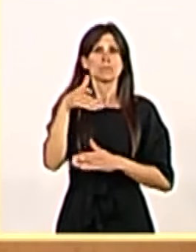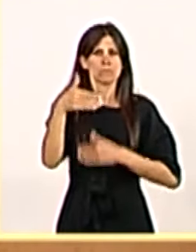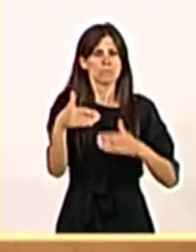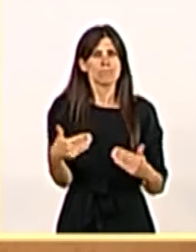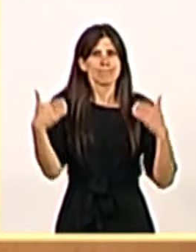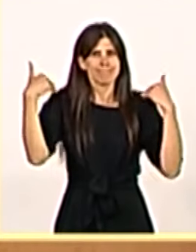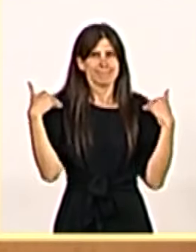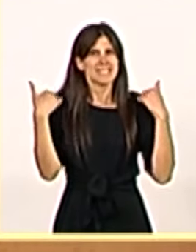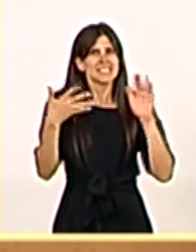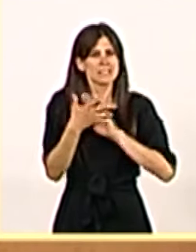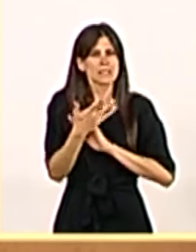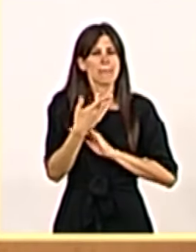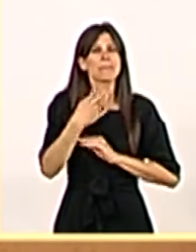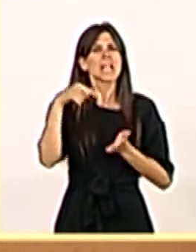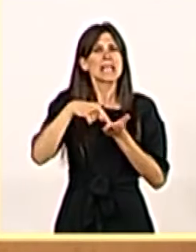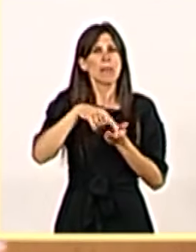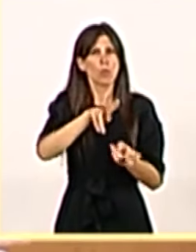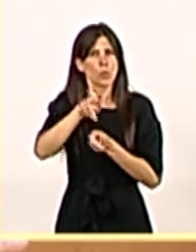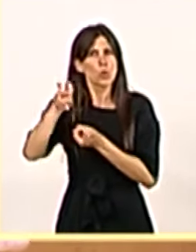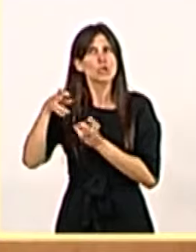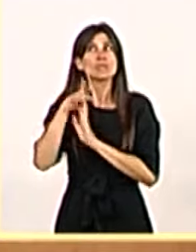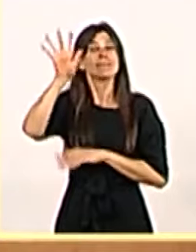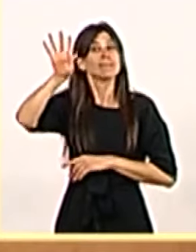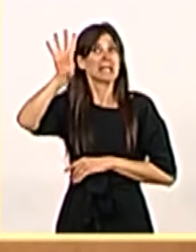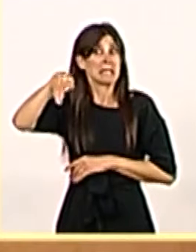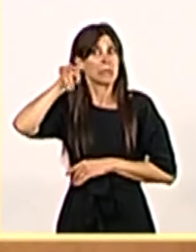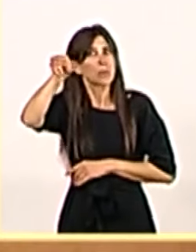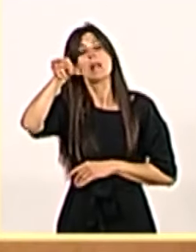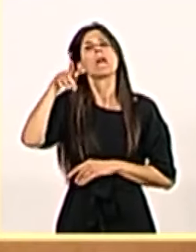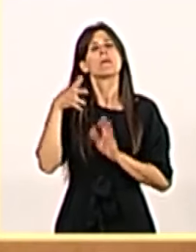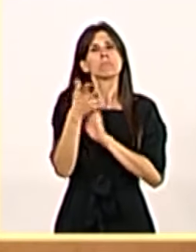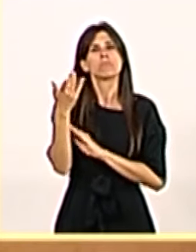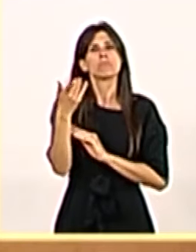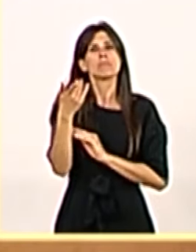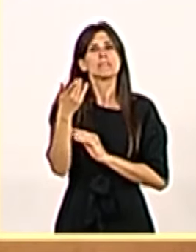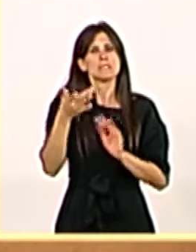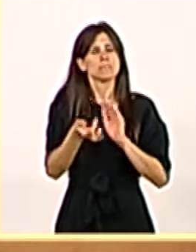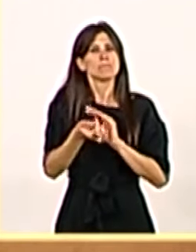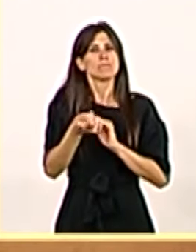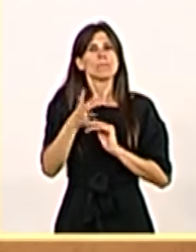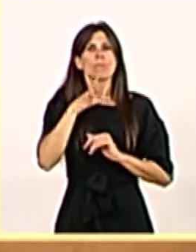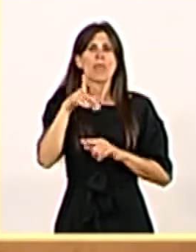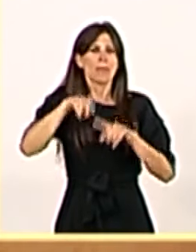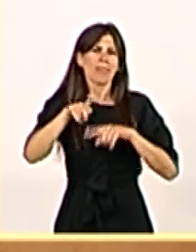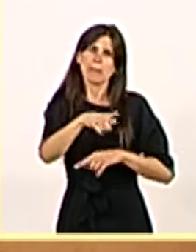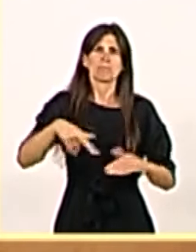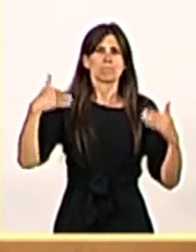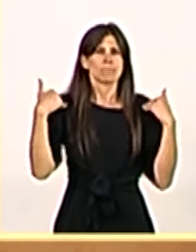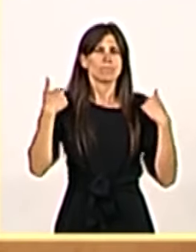esta comunidad por medio del ejercicio de potestades de funciones administrativas de liquidación,